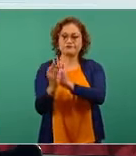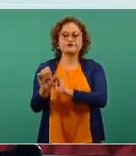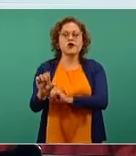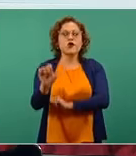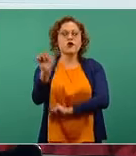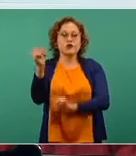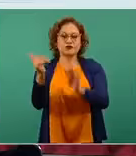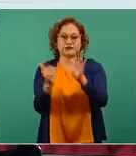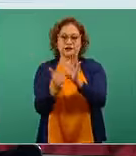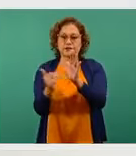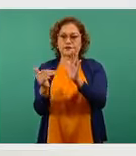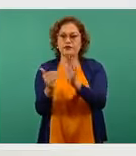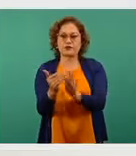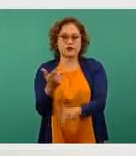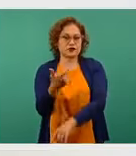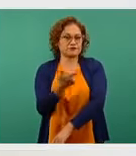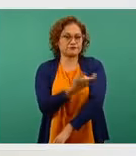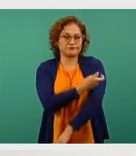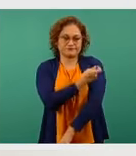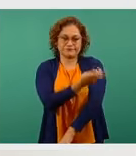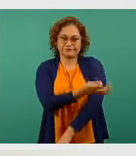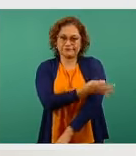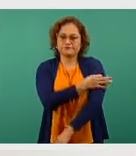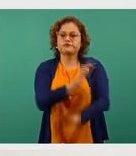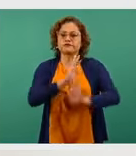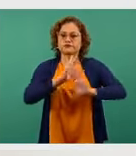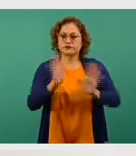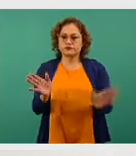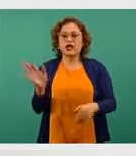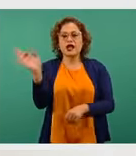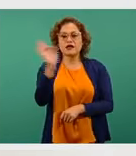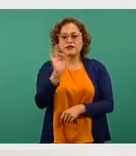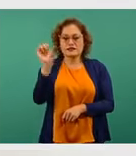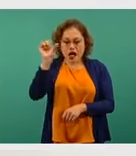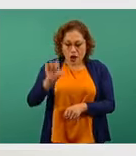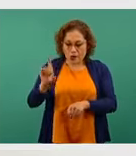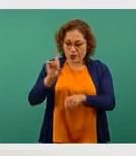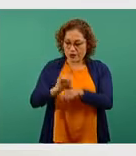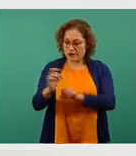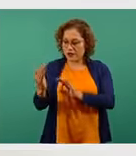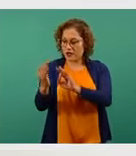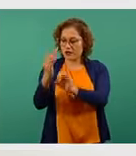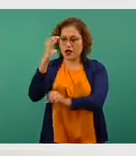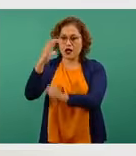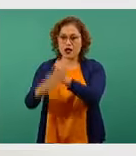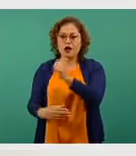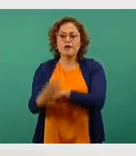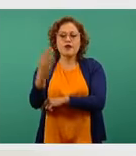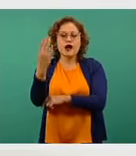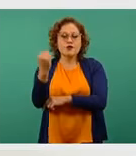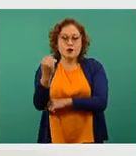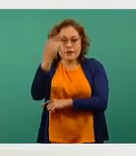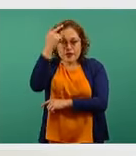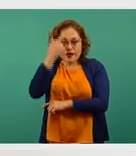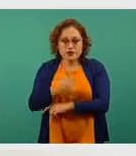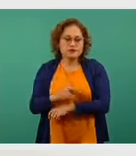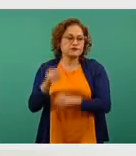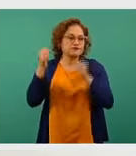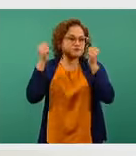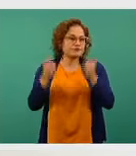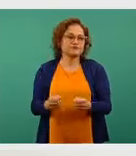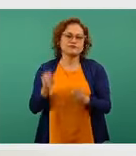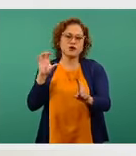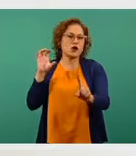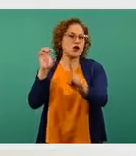Seguramente con lo que completemos del registro a las 21 horas, habremos pasado los 11 millones. Entonces, México ya